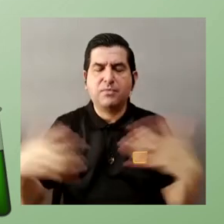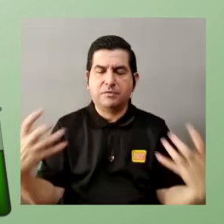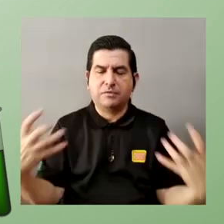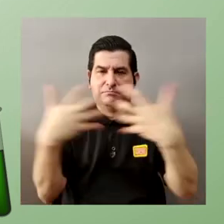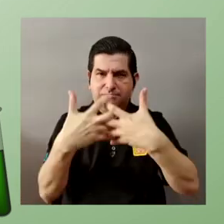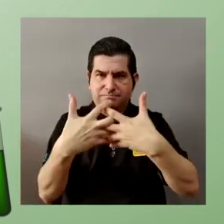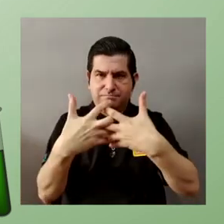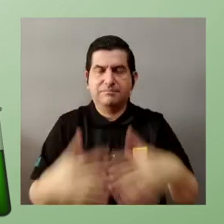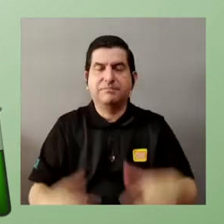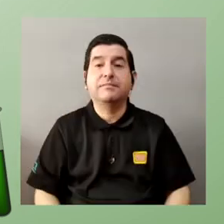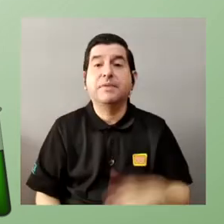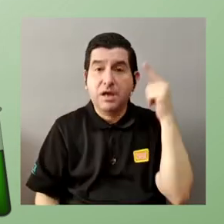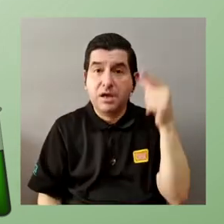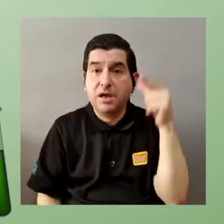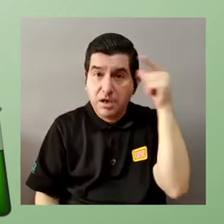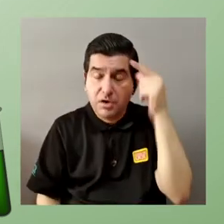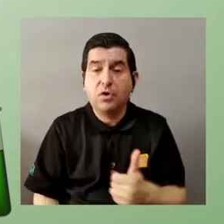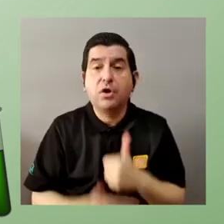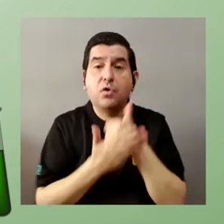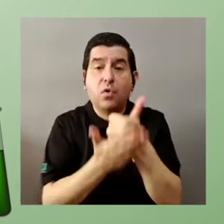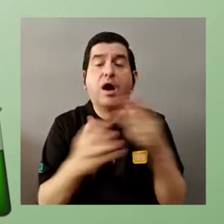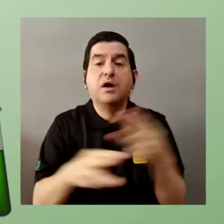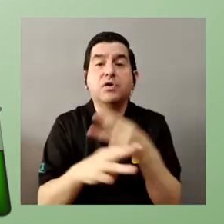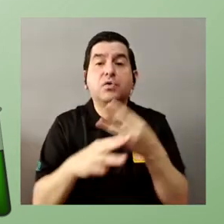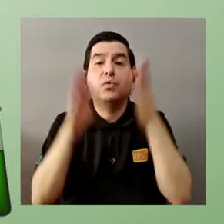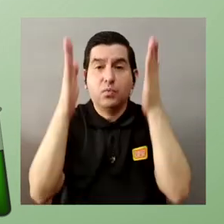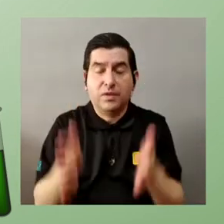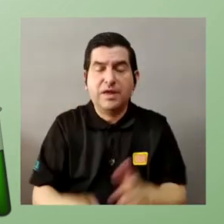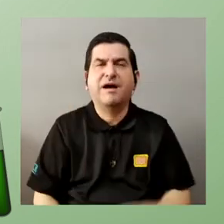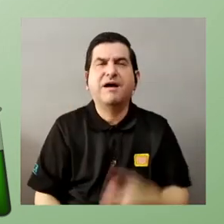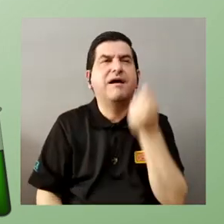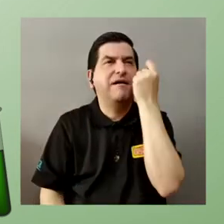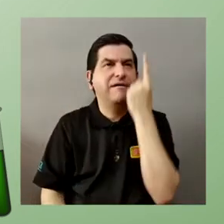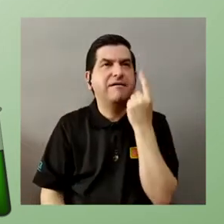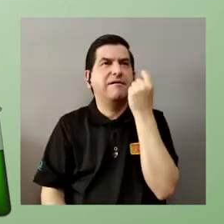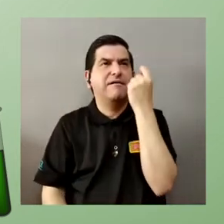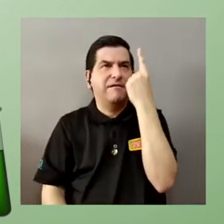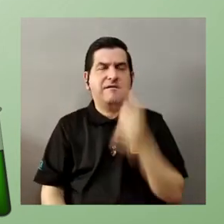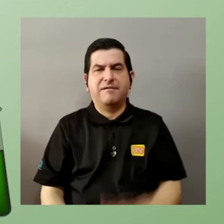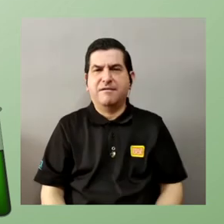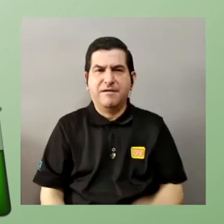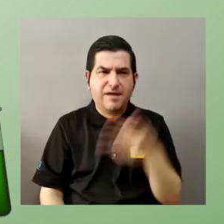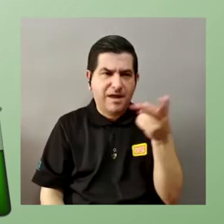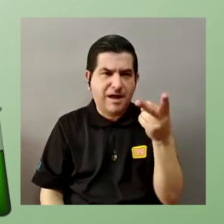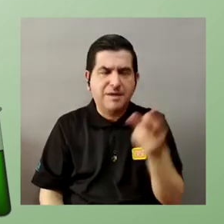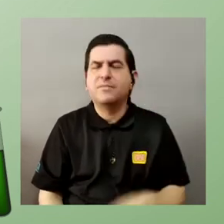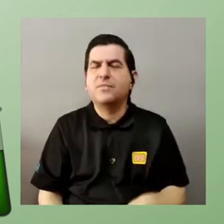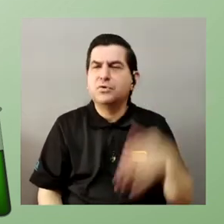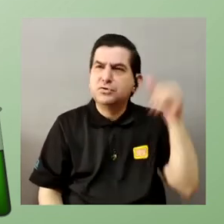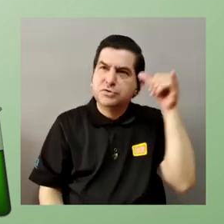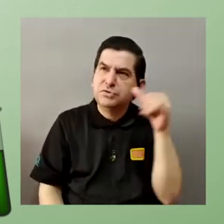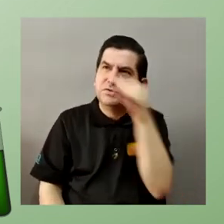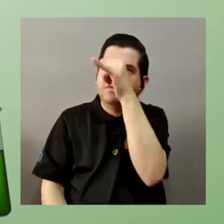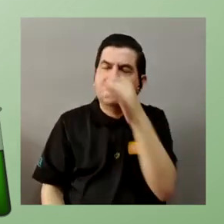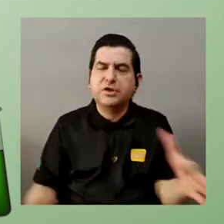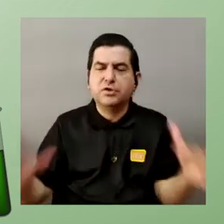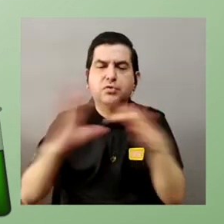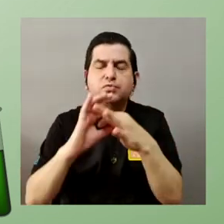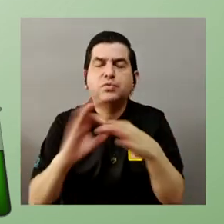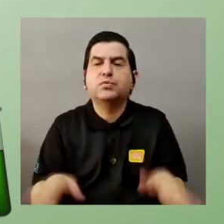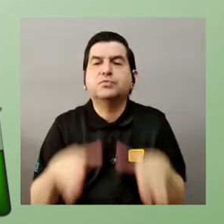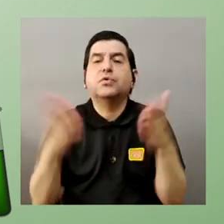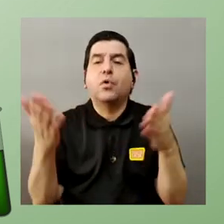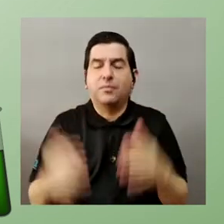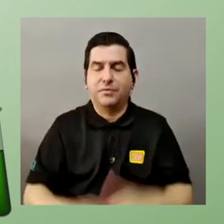poder calzar y por supuesto con ayuda de calzar matemáticos de cómo entender cómo calzan esos infinitos en ese